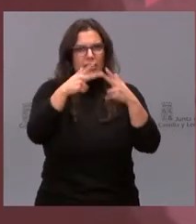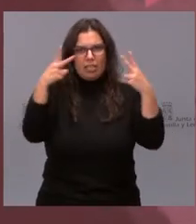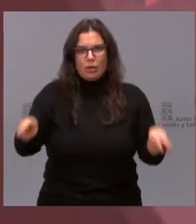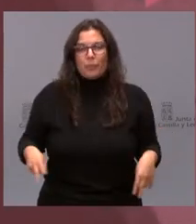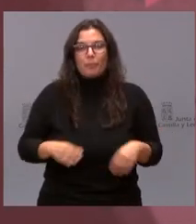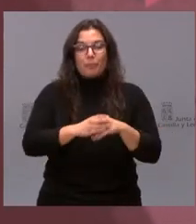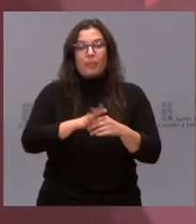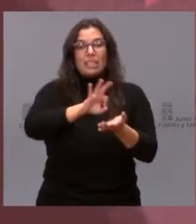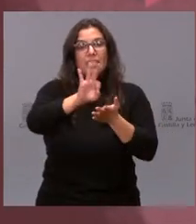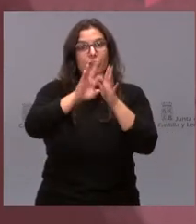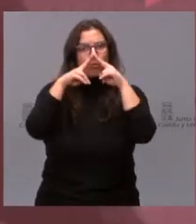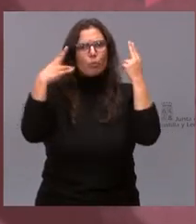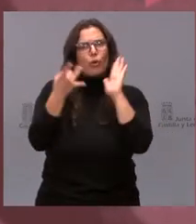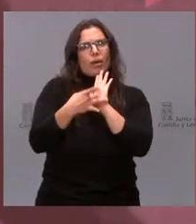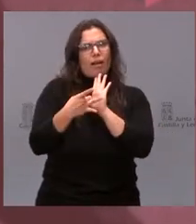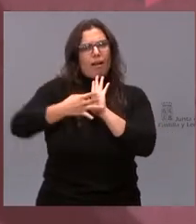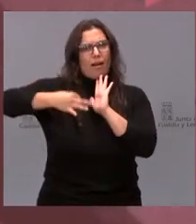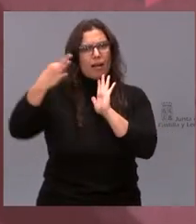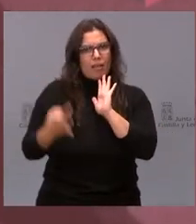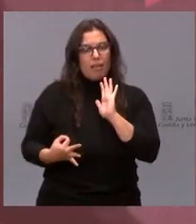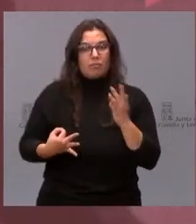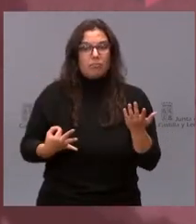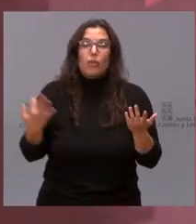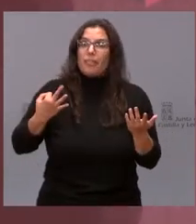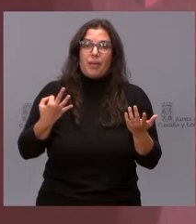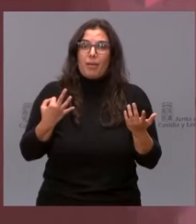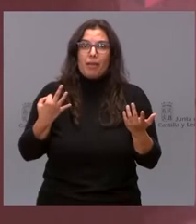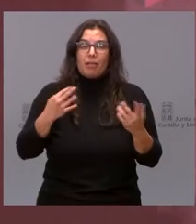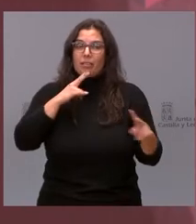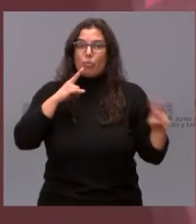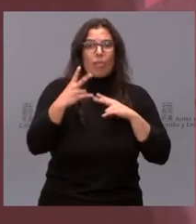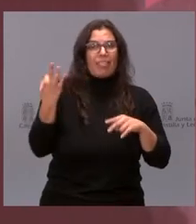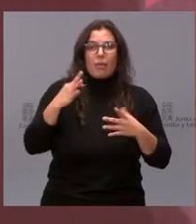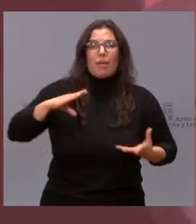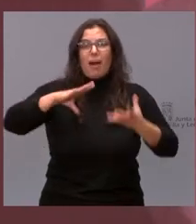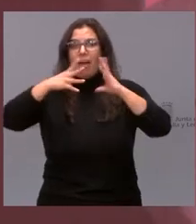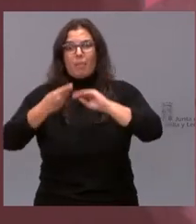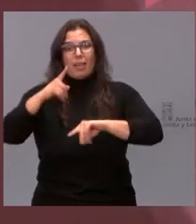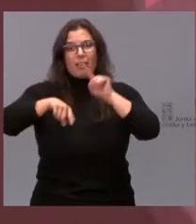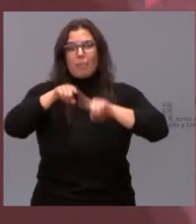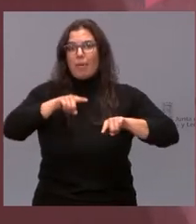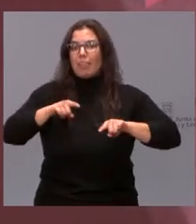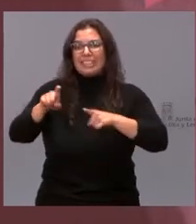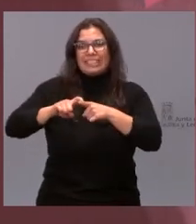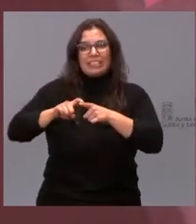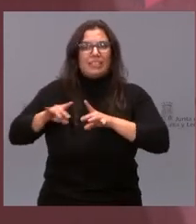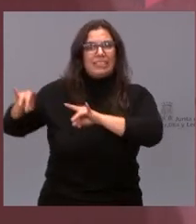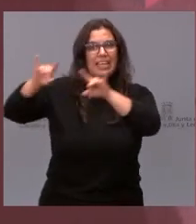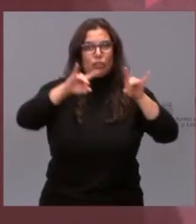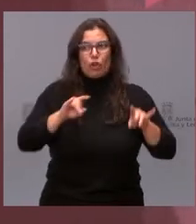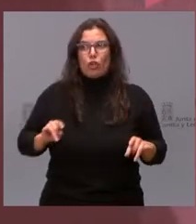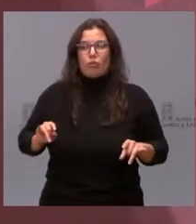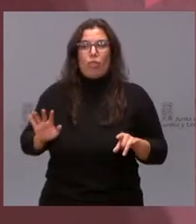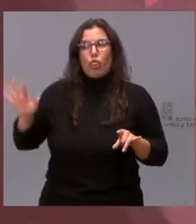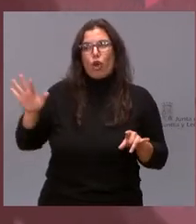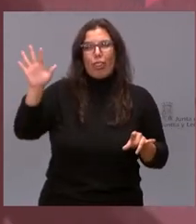servicios públicos de calidad tienen que dar respuesta y tienen que adaptarse al territorio. Si no somos capaces